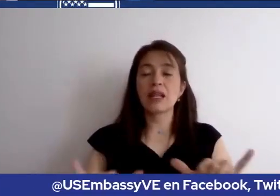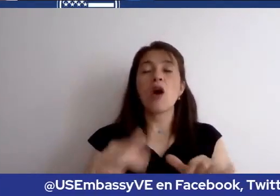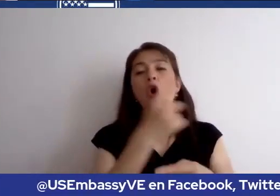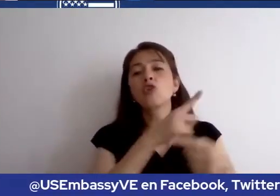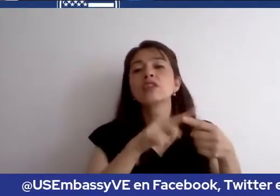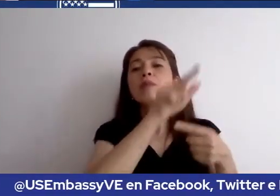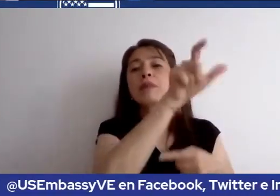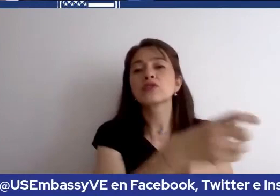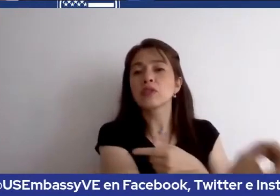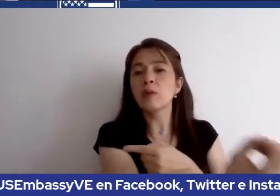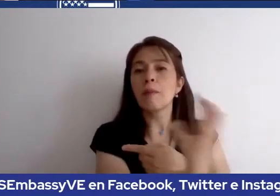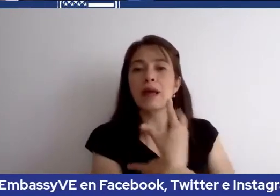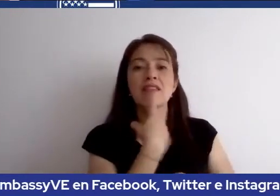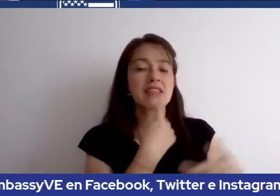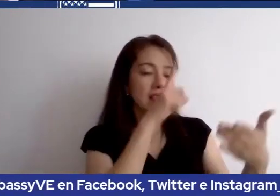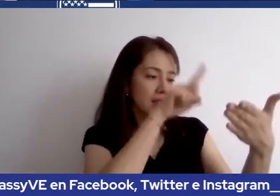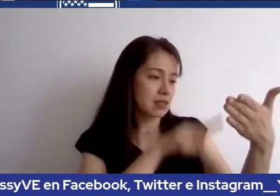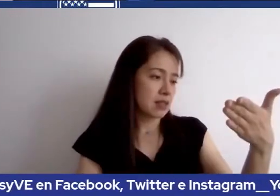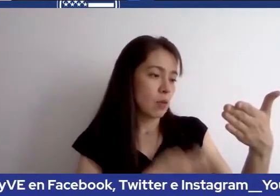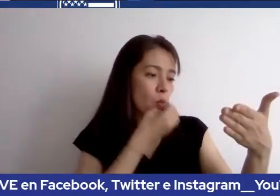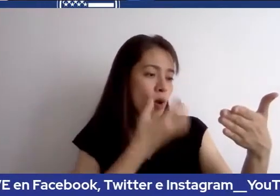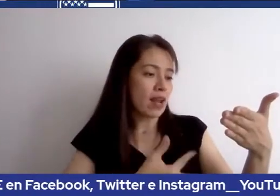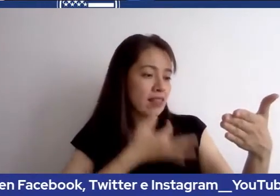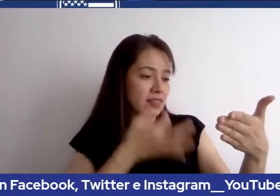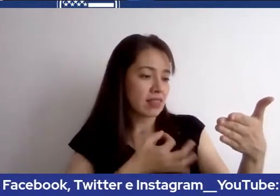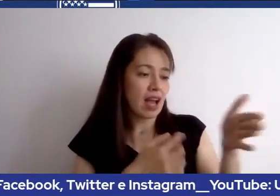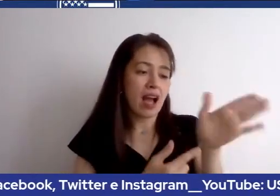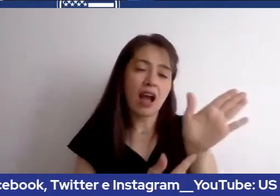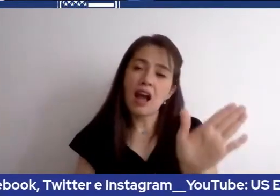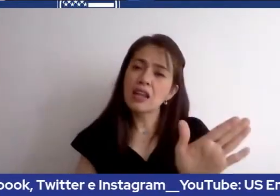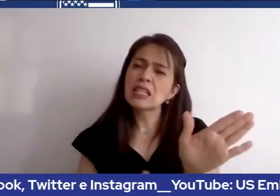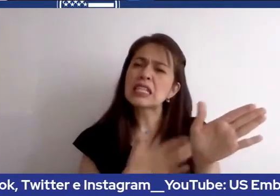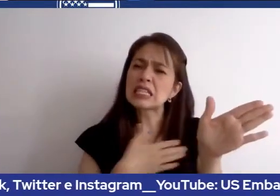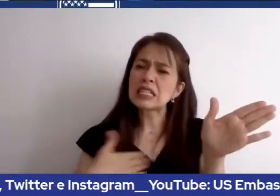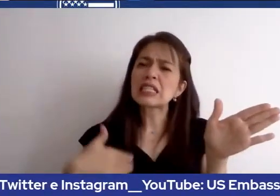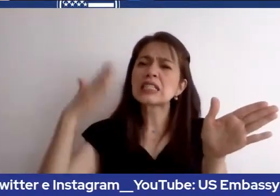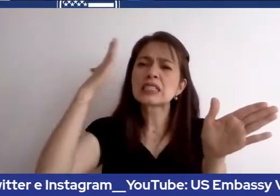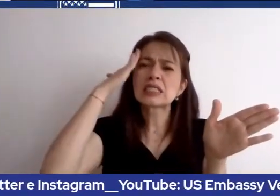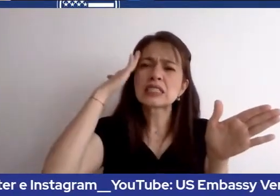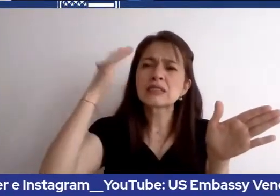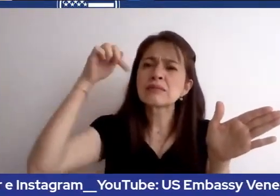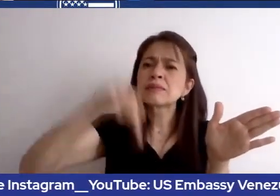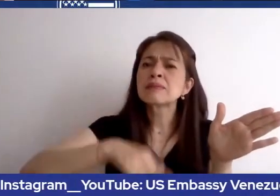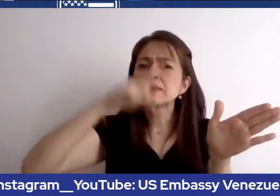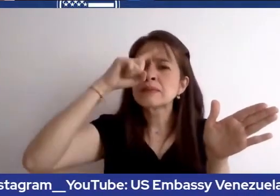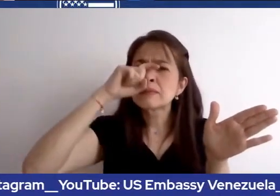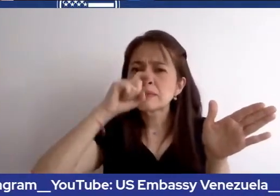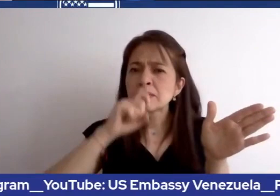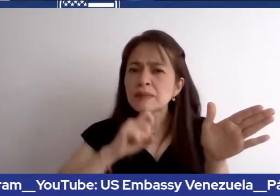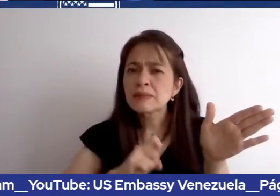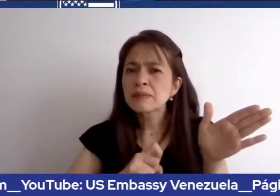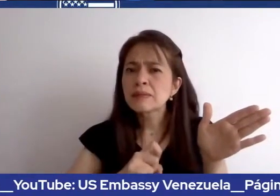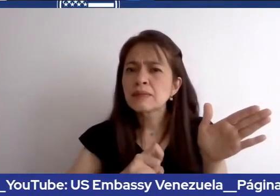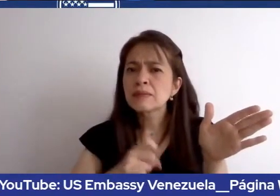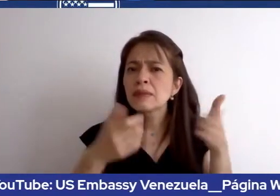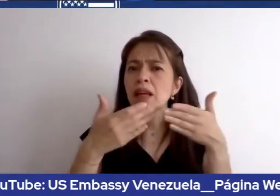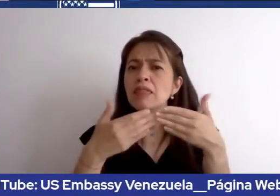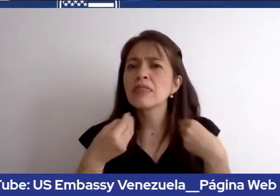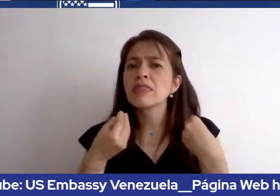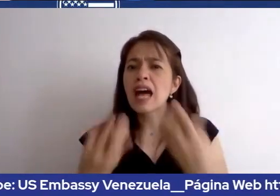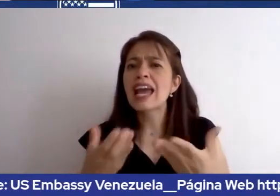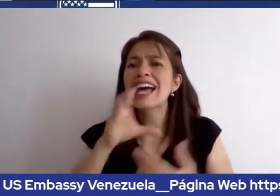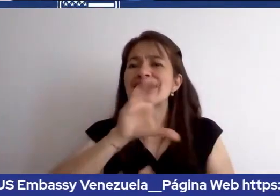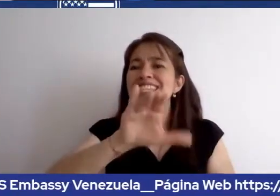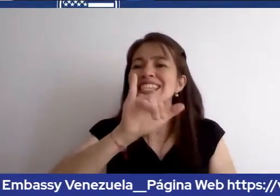Santaliz. María buenas tardes, quisiera saber si para este año abrirán nuevas citas de no